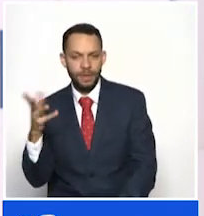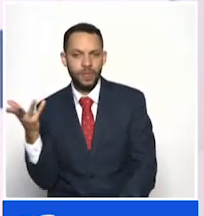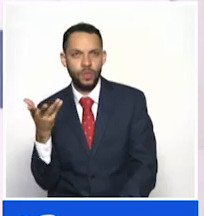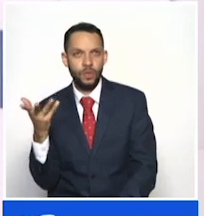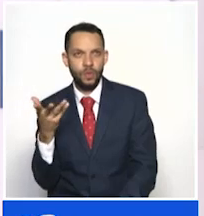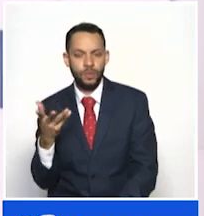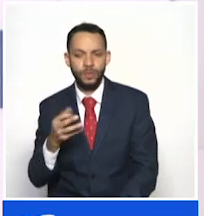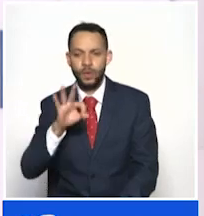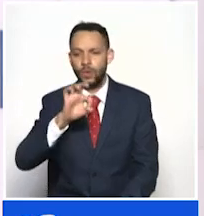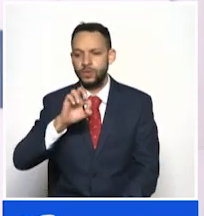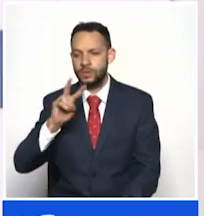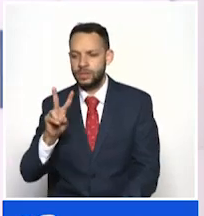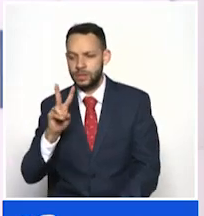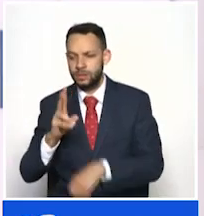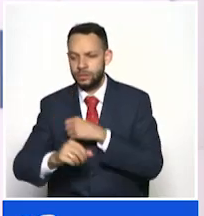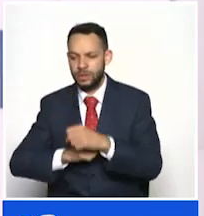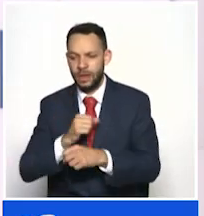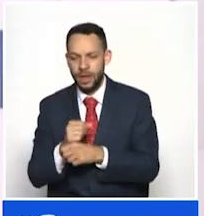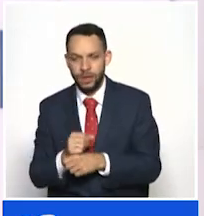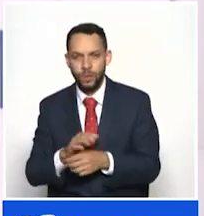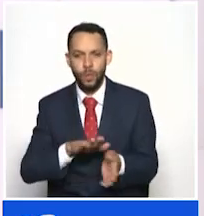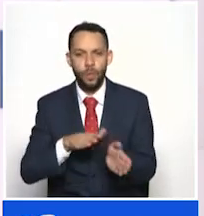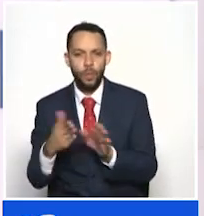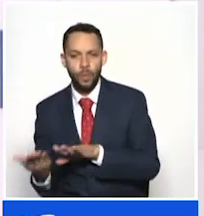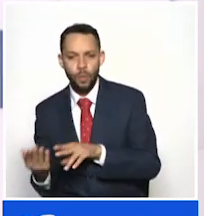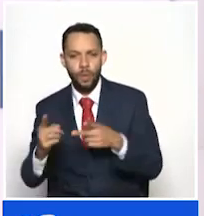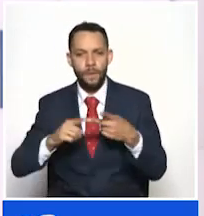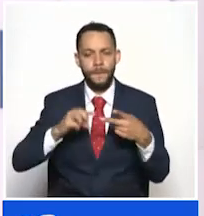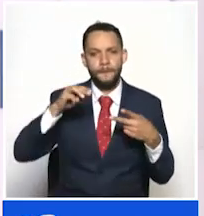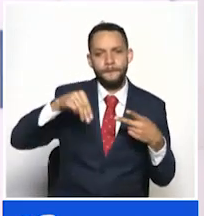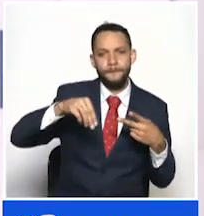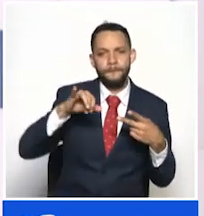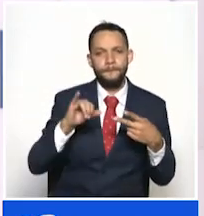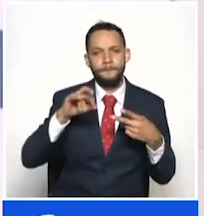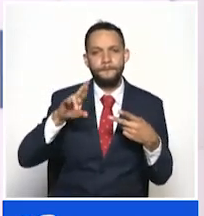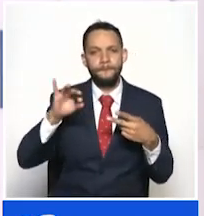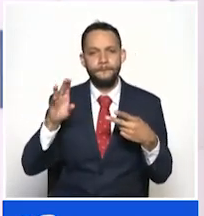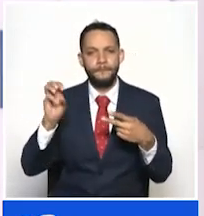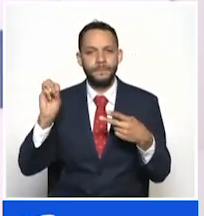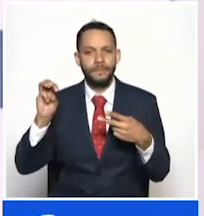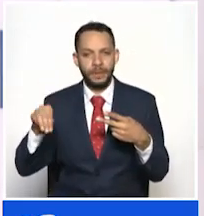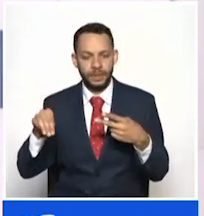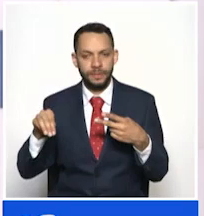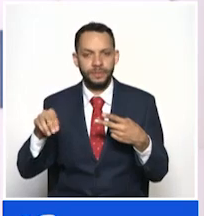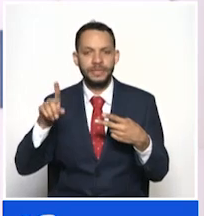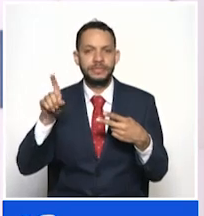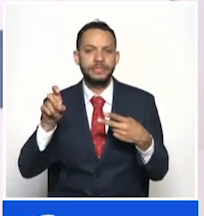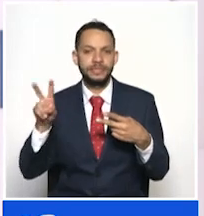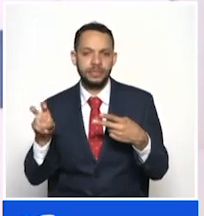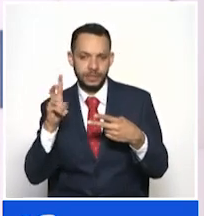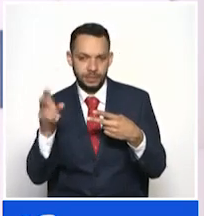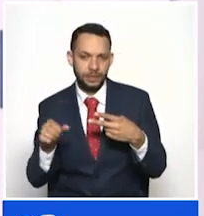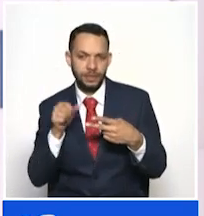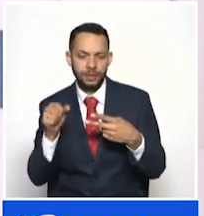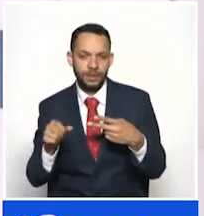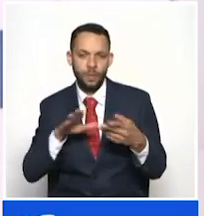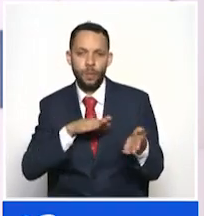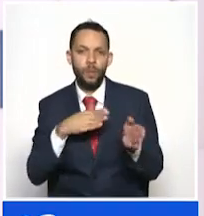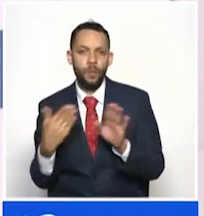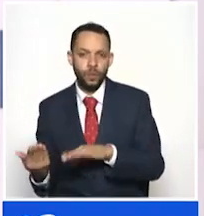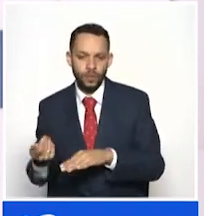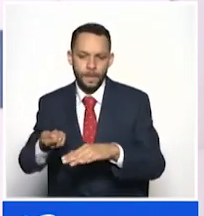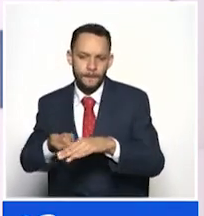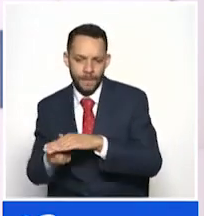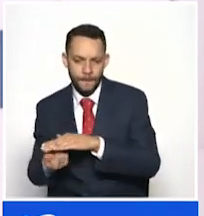de 82 años de edad y Miriam Parra de 67 años de edad. Lamentable noticia para Manizales y para